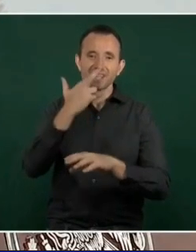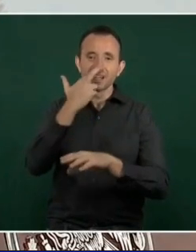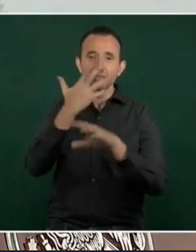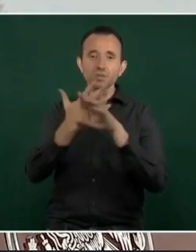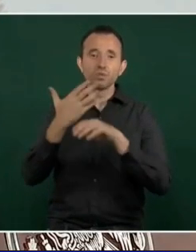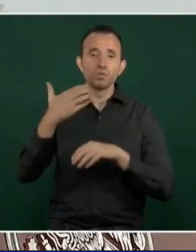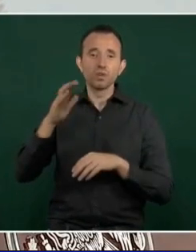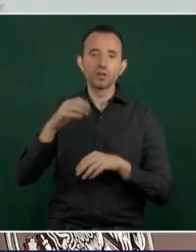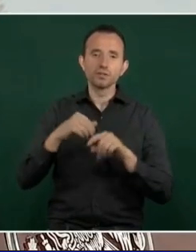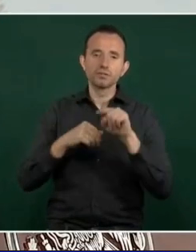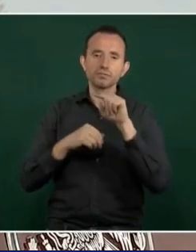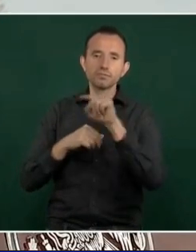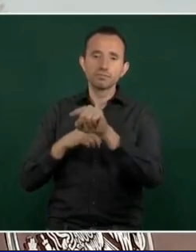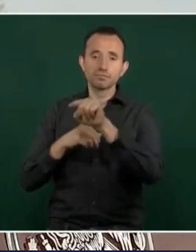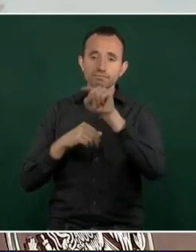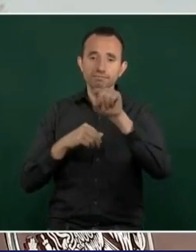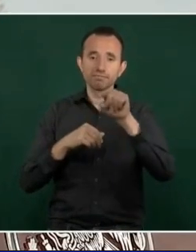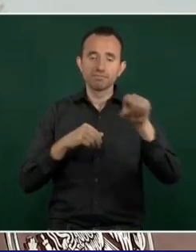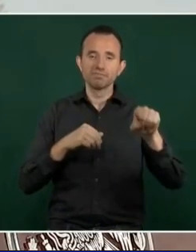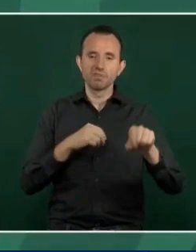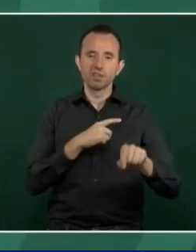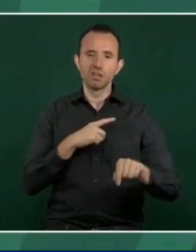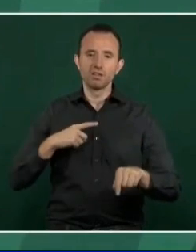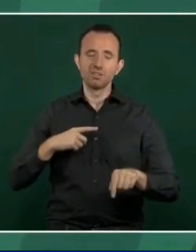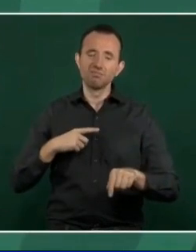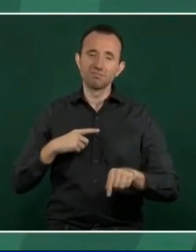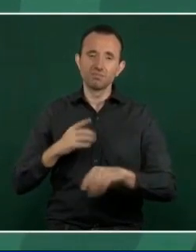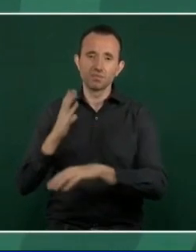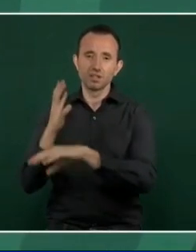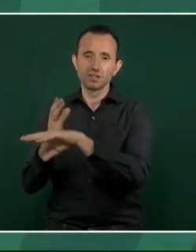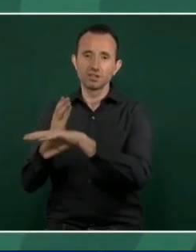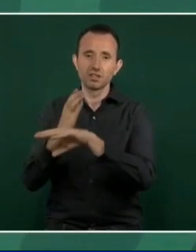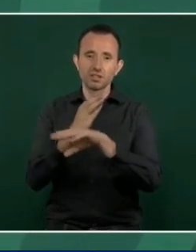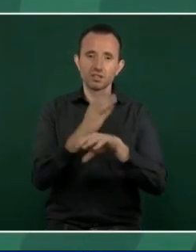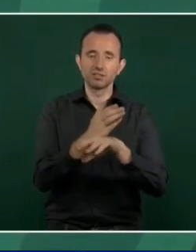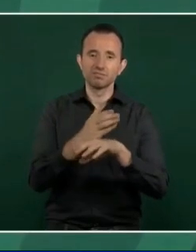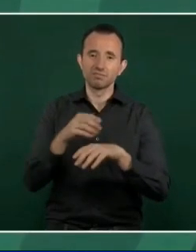se afecta a una institución cuando se ocultan las cosas.